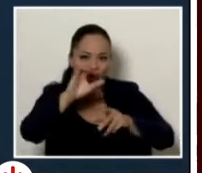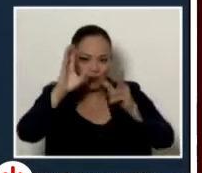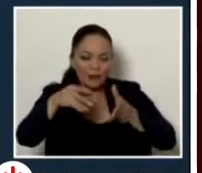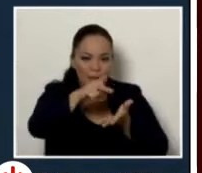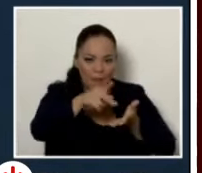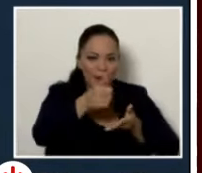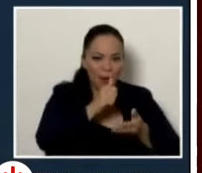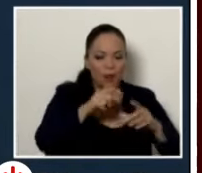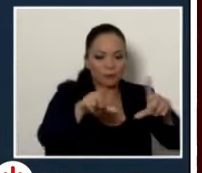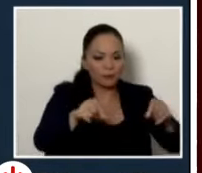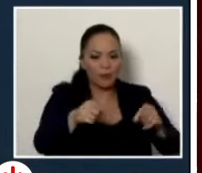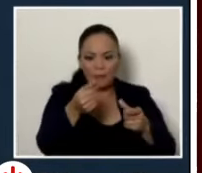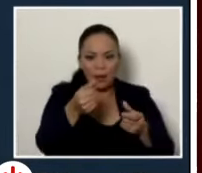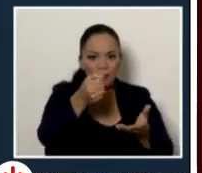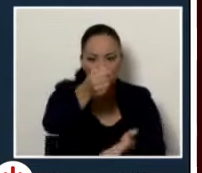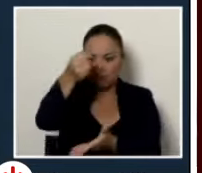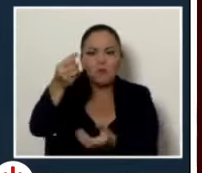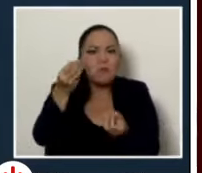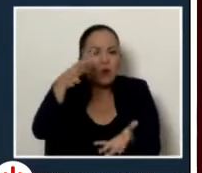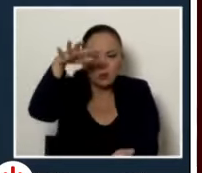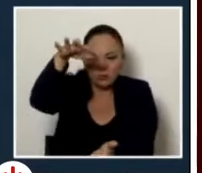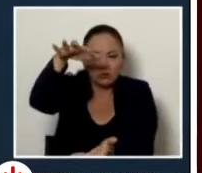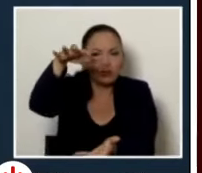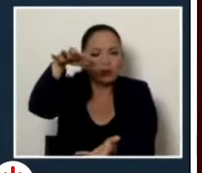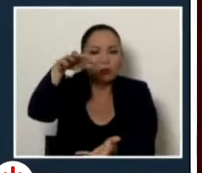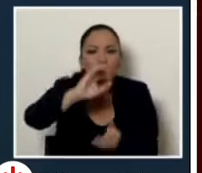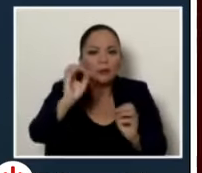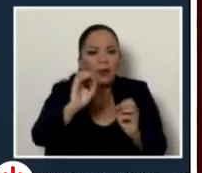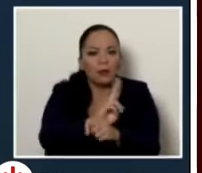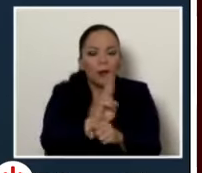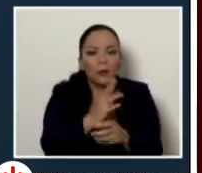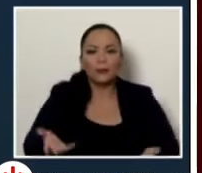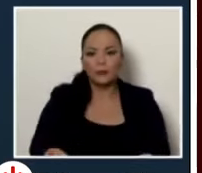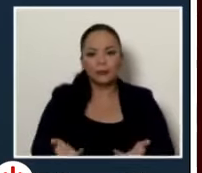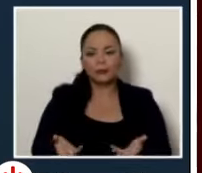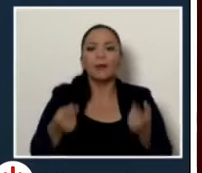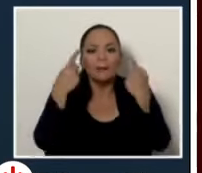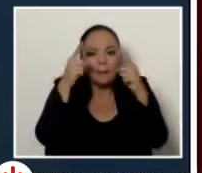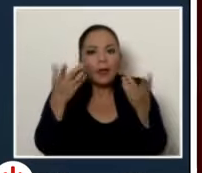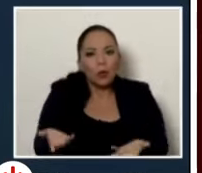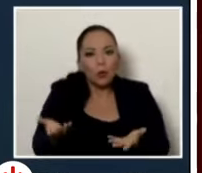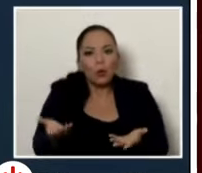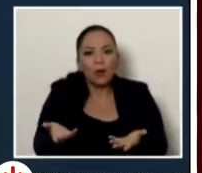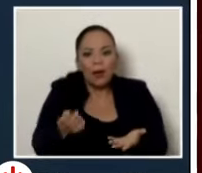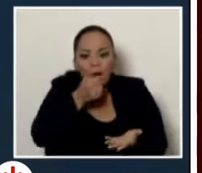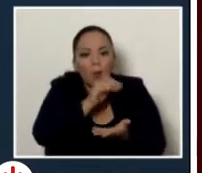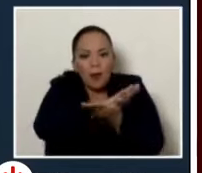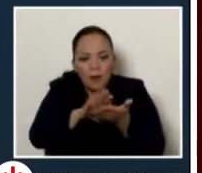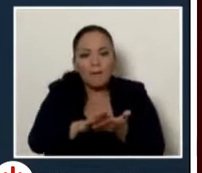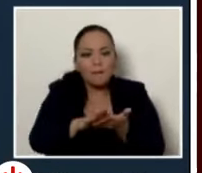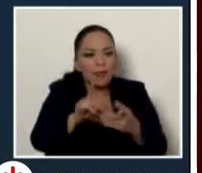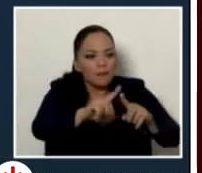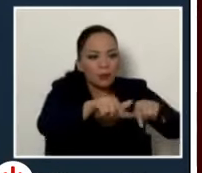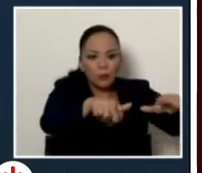logrado ejecutar las inversiones tanto para llevar agua potable como saneamiento, es decir,